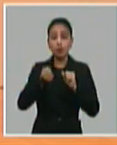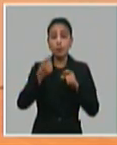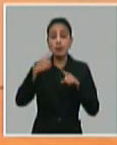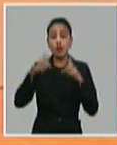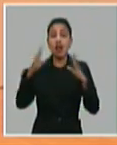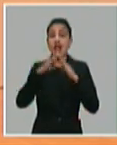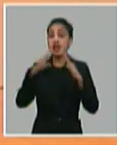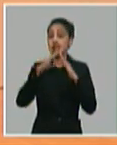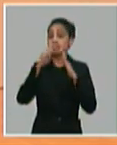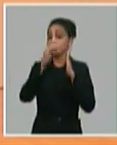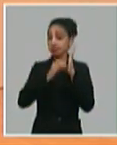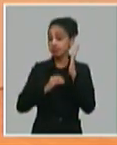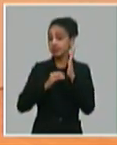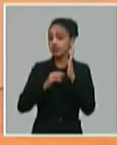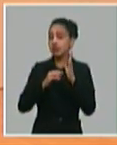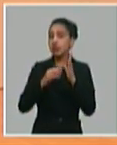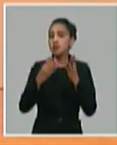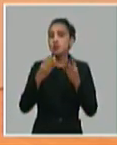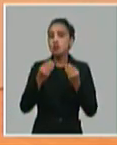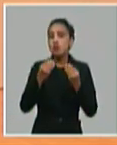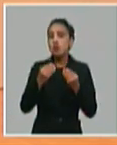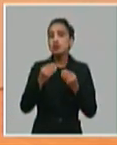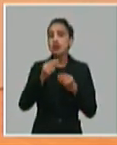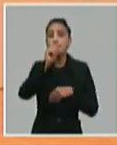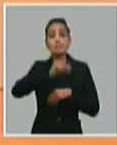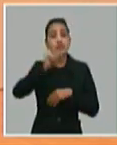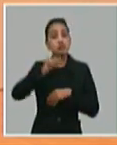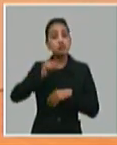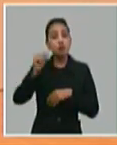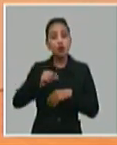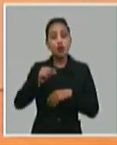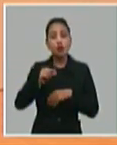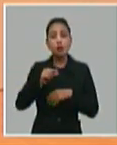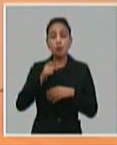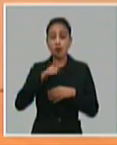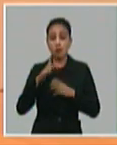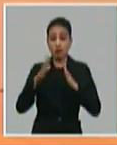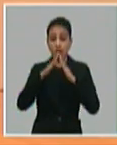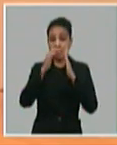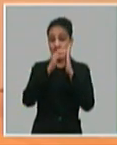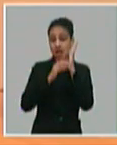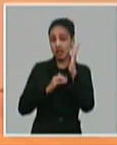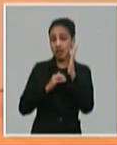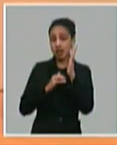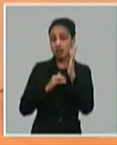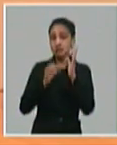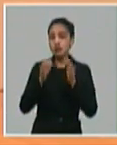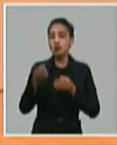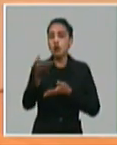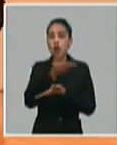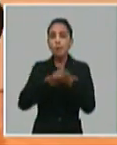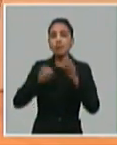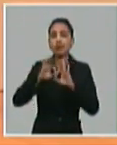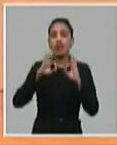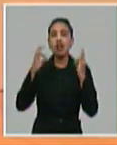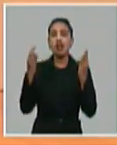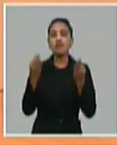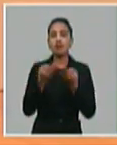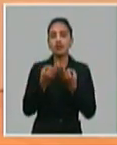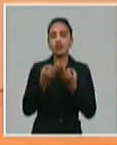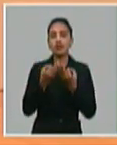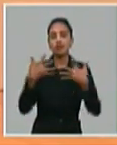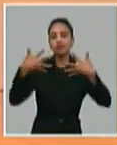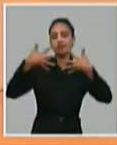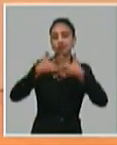en las casas particulares, donde incluso muchas personas alquilan su casa y comparten la familia con los turistas,